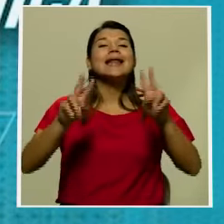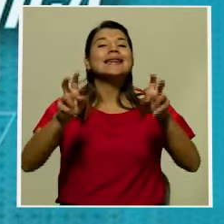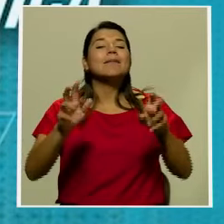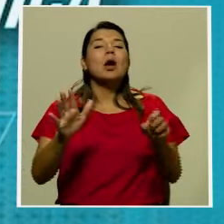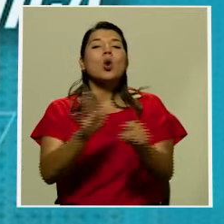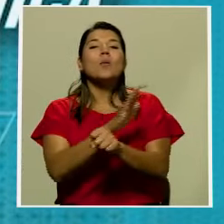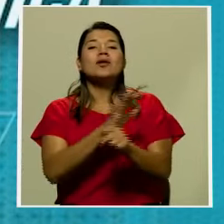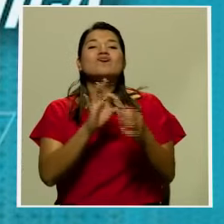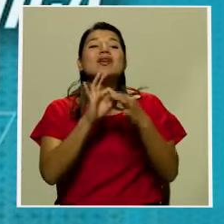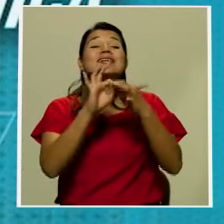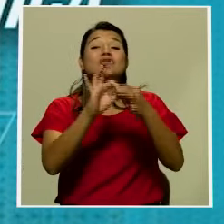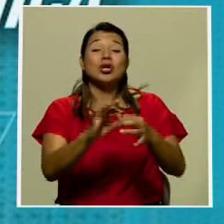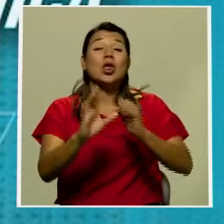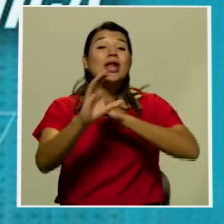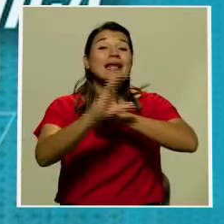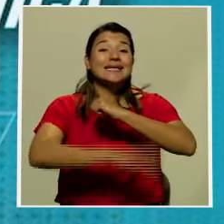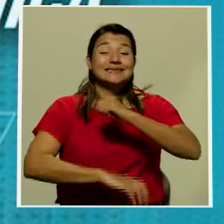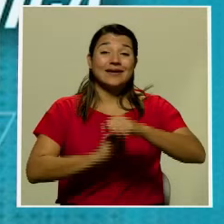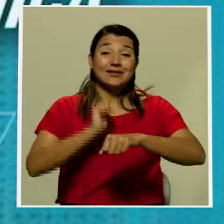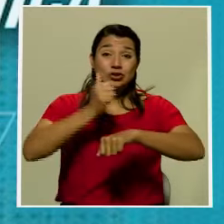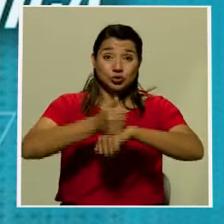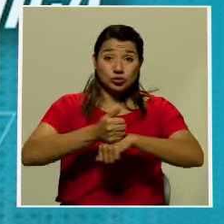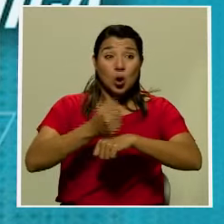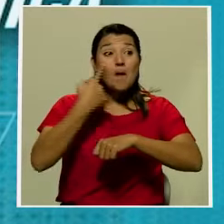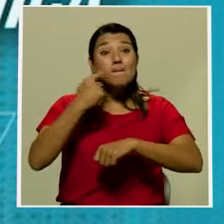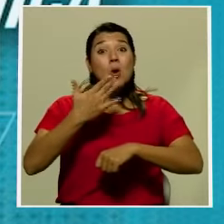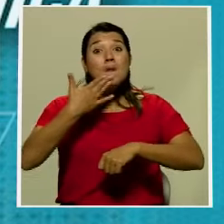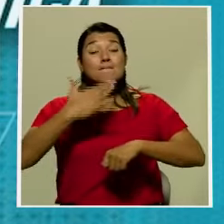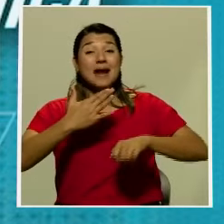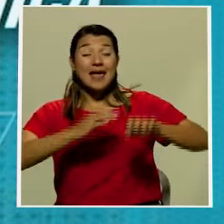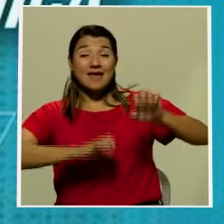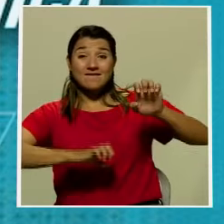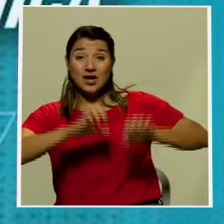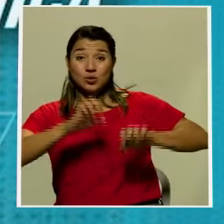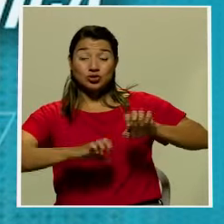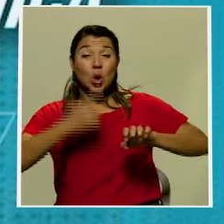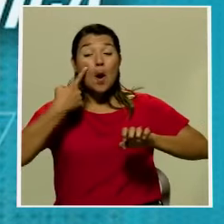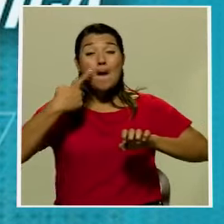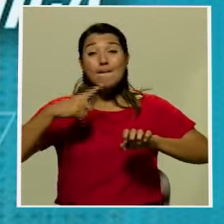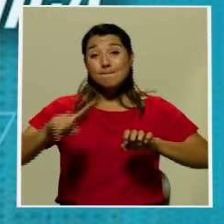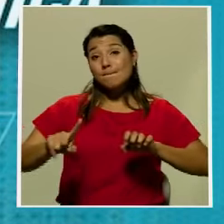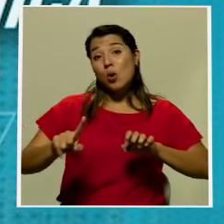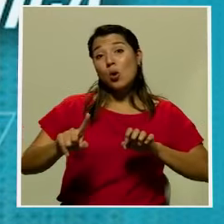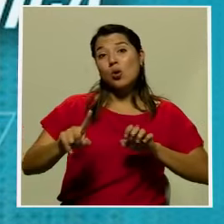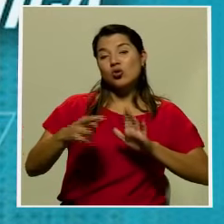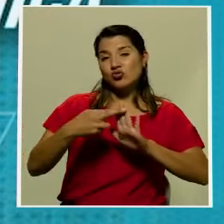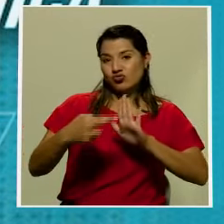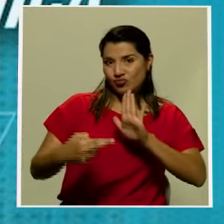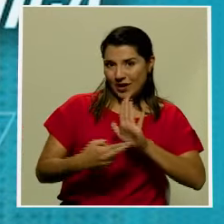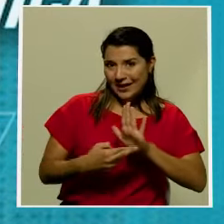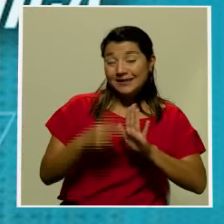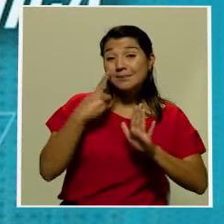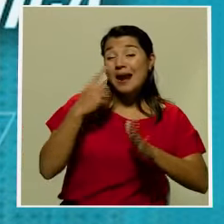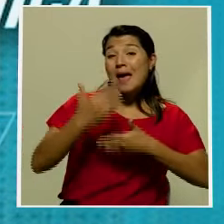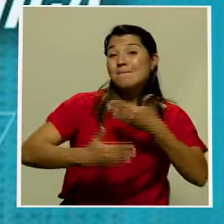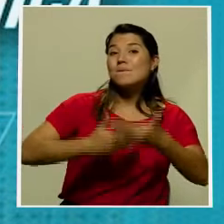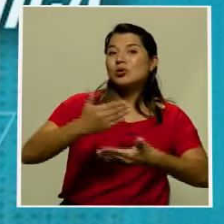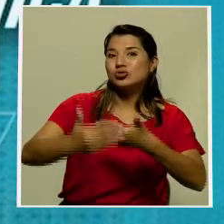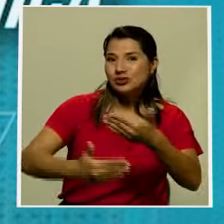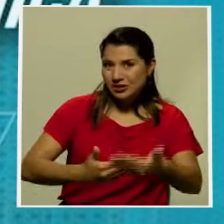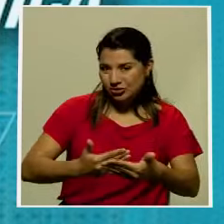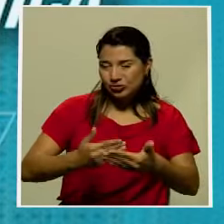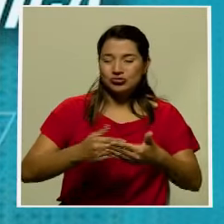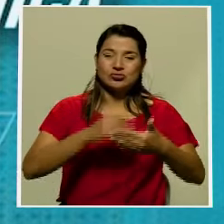de la pena impuesta por una mala valoración de las reglas de los concursos en tercer lugar